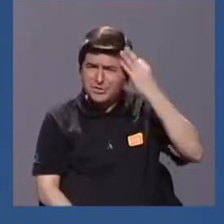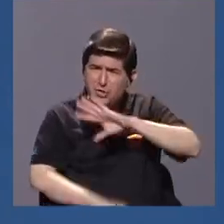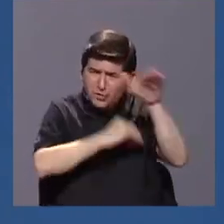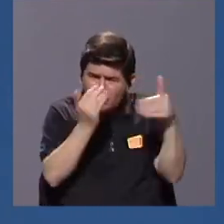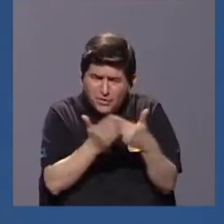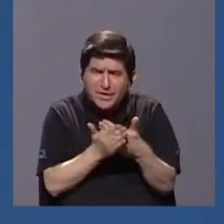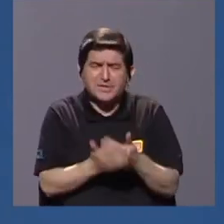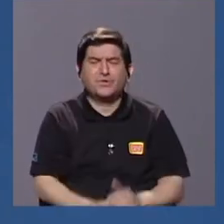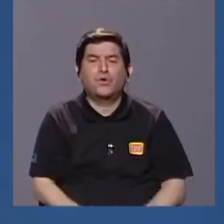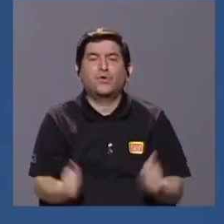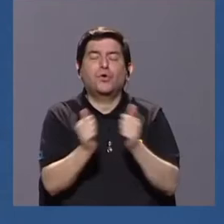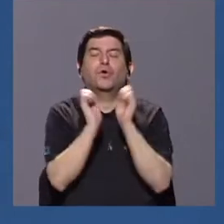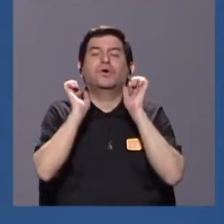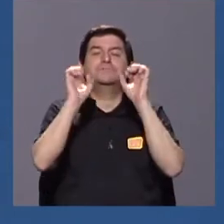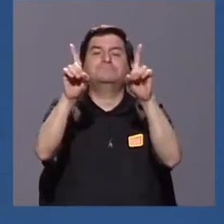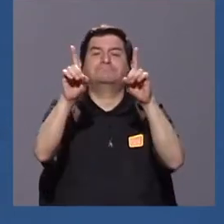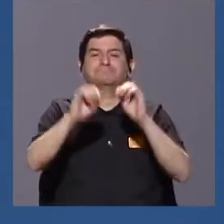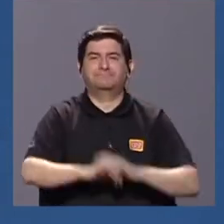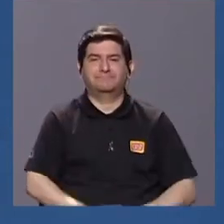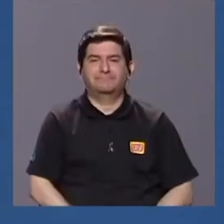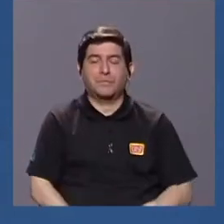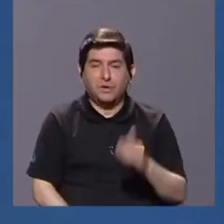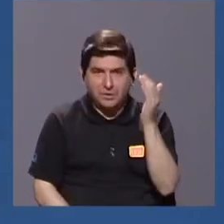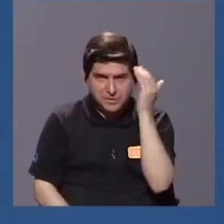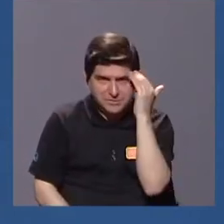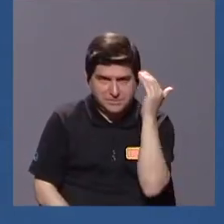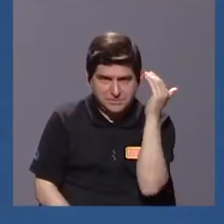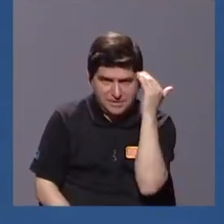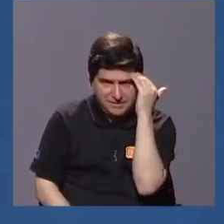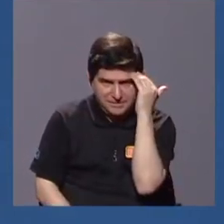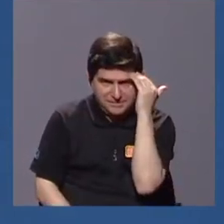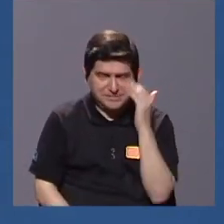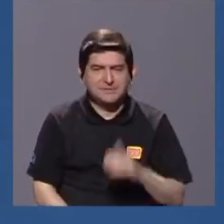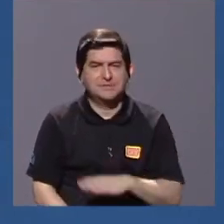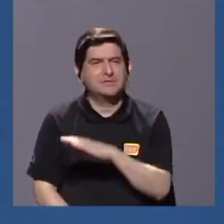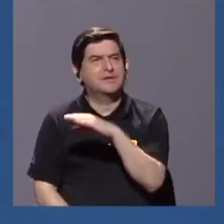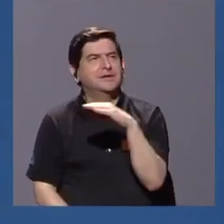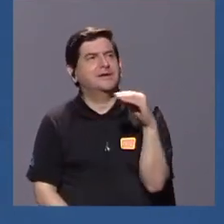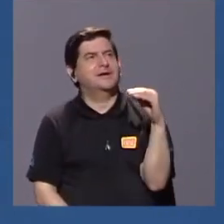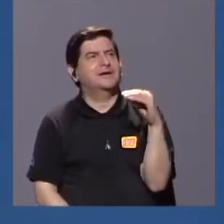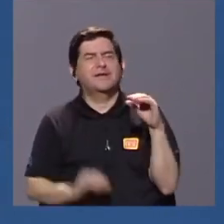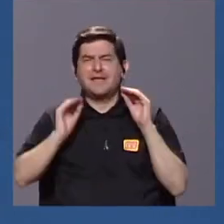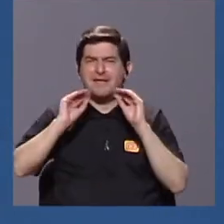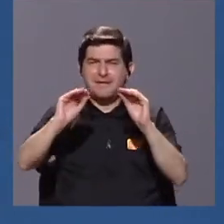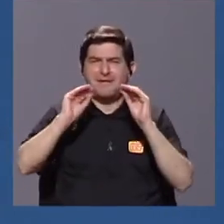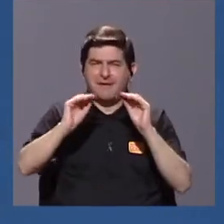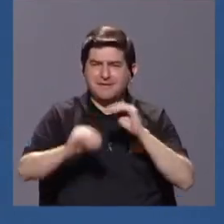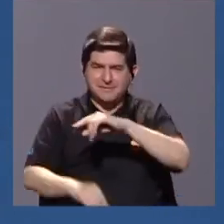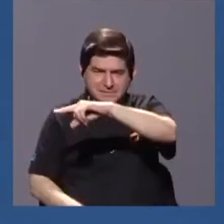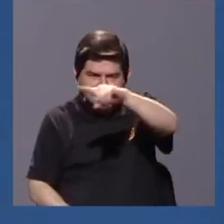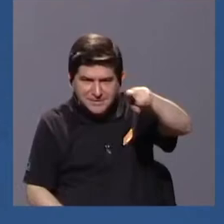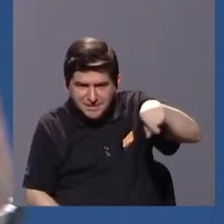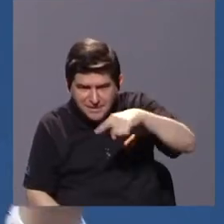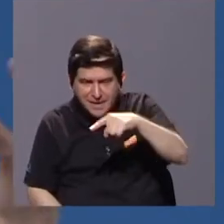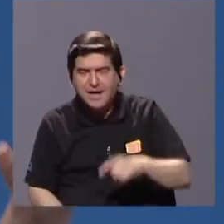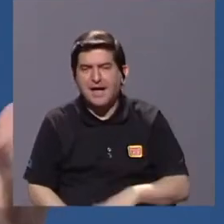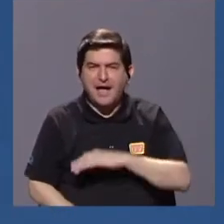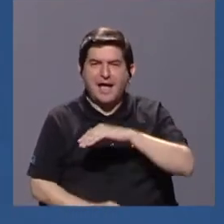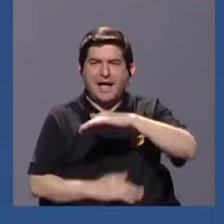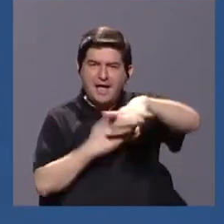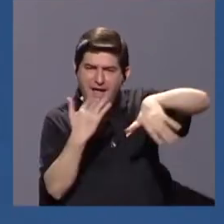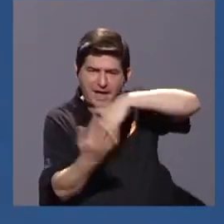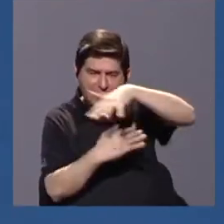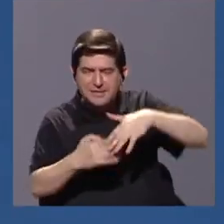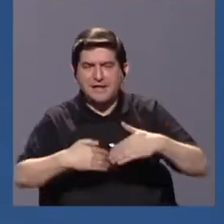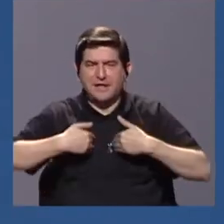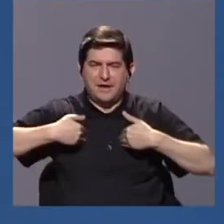todo esto se crea con educación, con conciencia y enseñándoles a ellos que la interacción con el